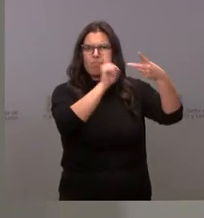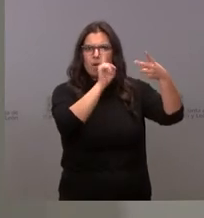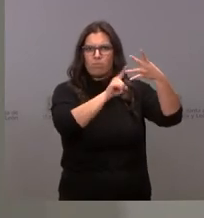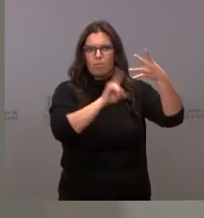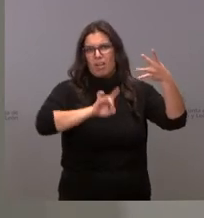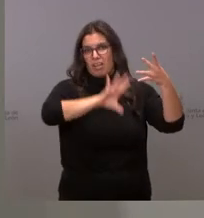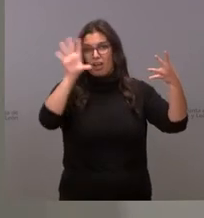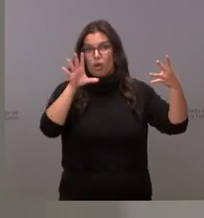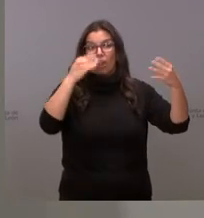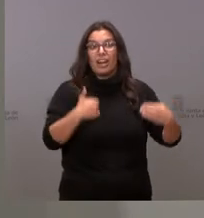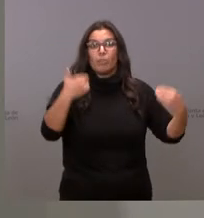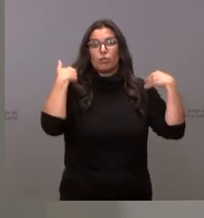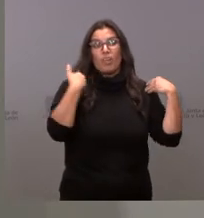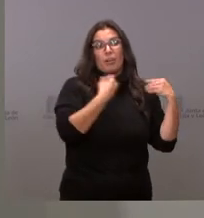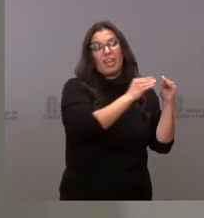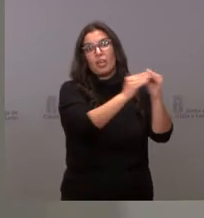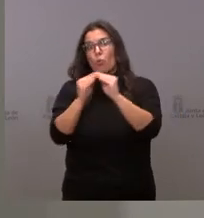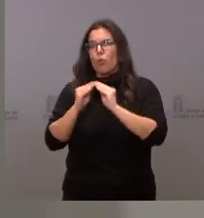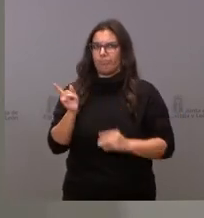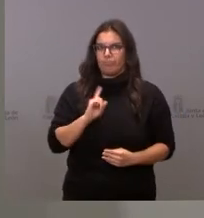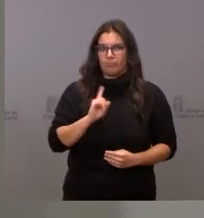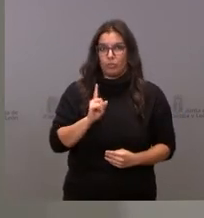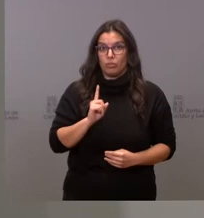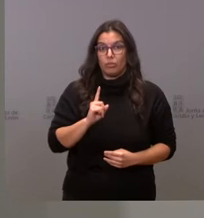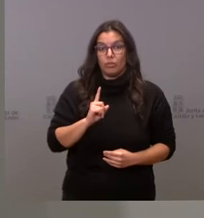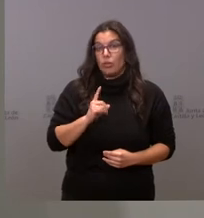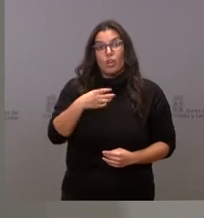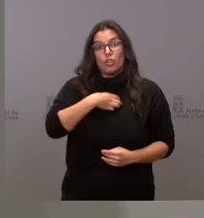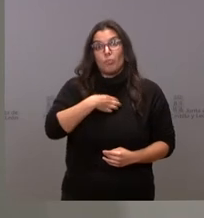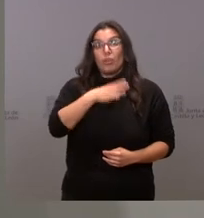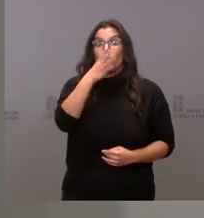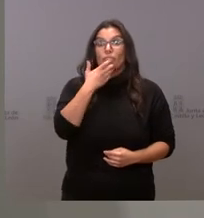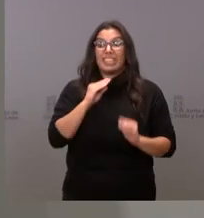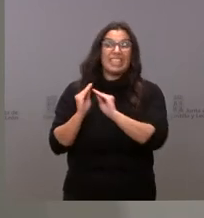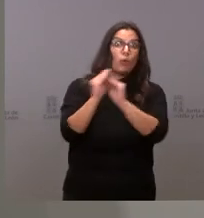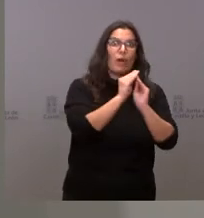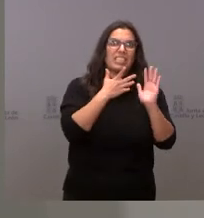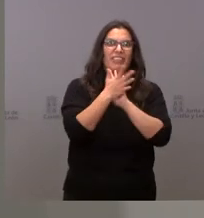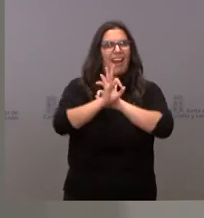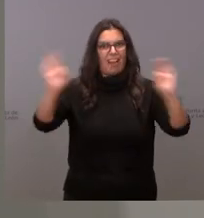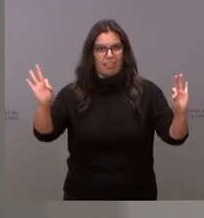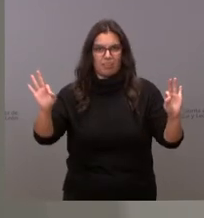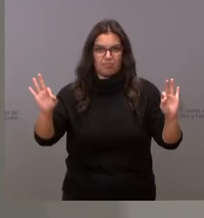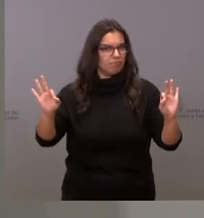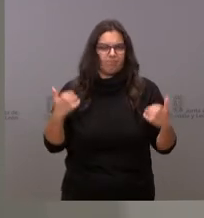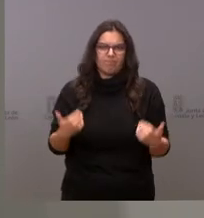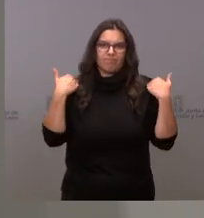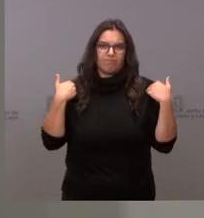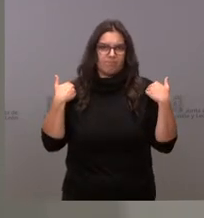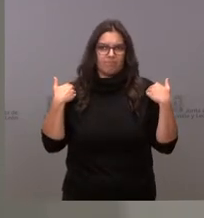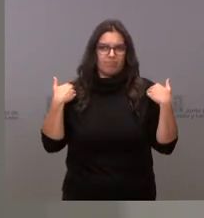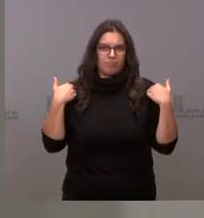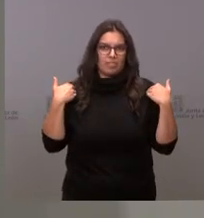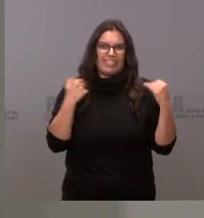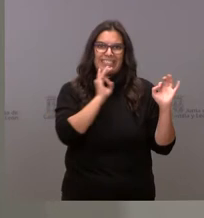trasladar la responsabilidad al conjunto del colectivo porque es una manera de eludir las responsabilidades y quien hace eso en un